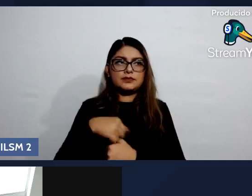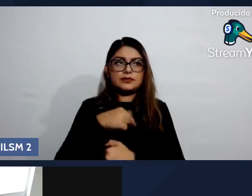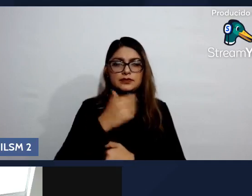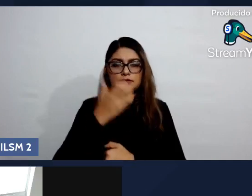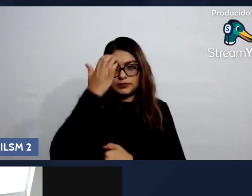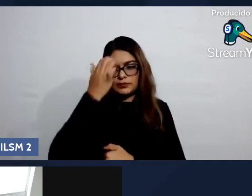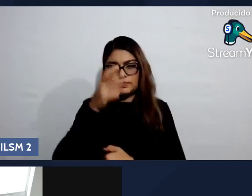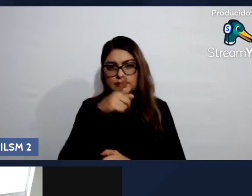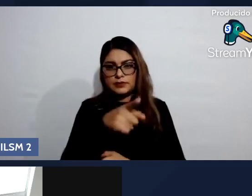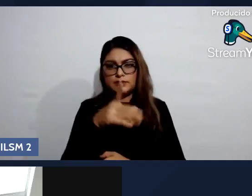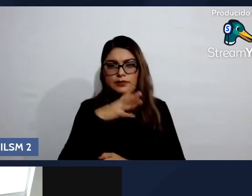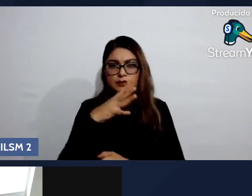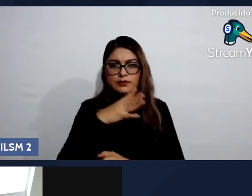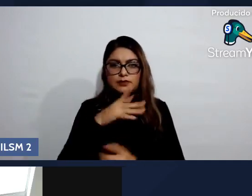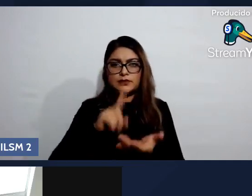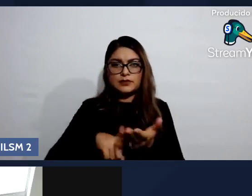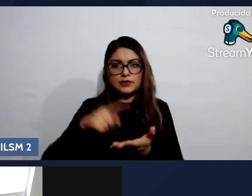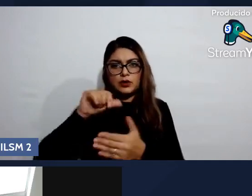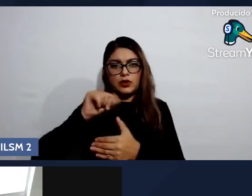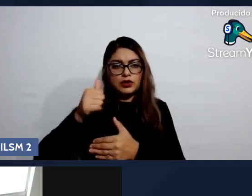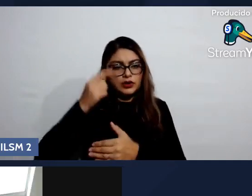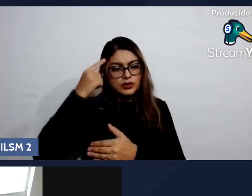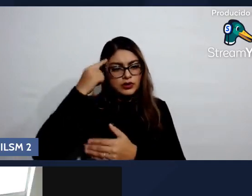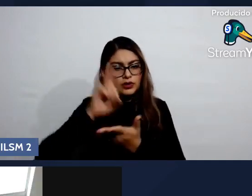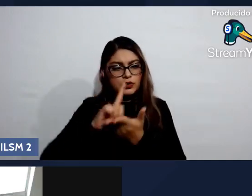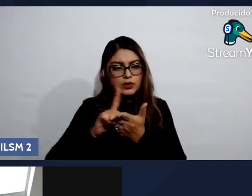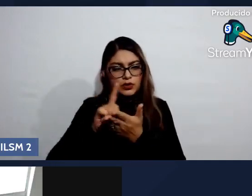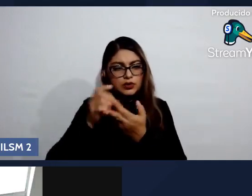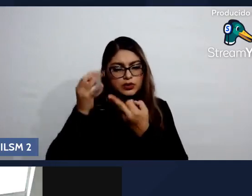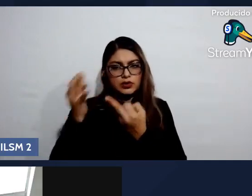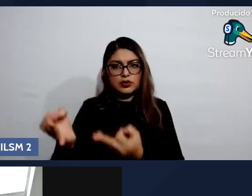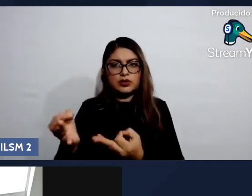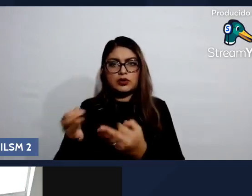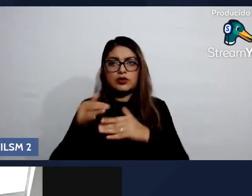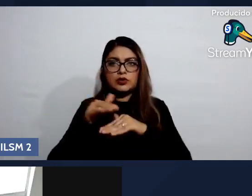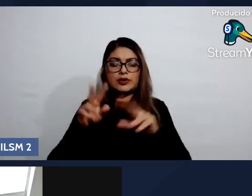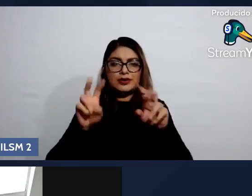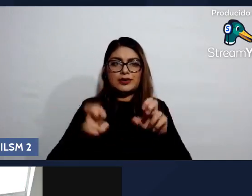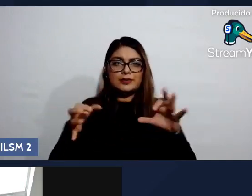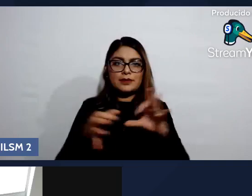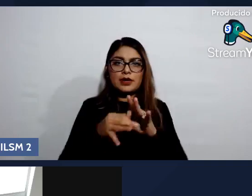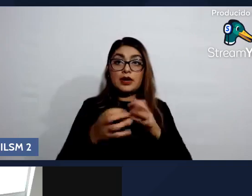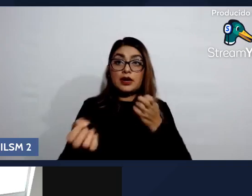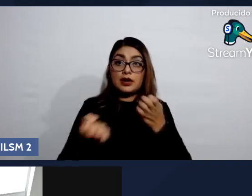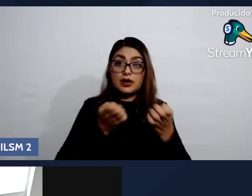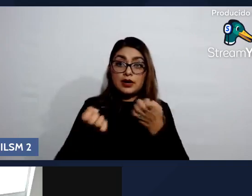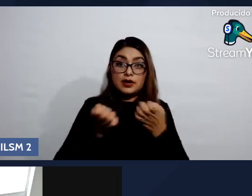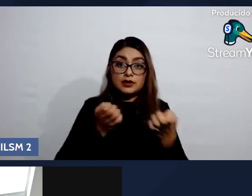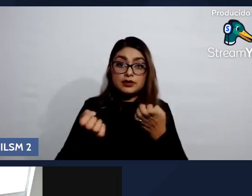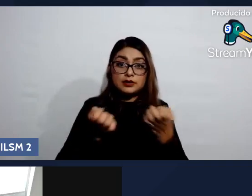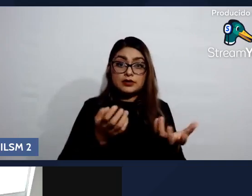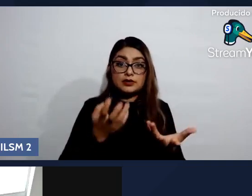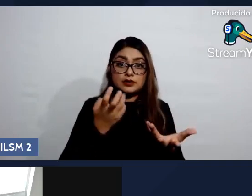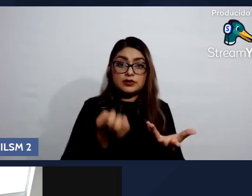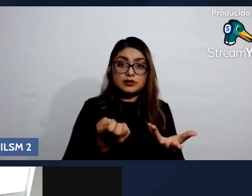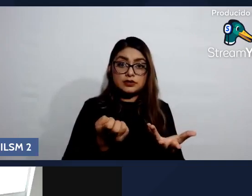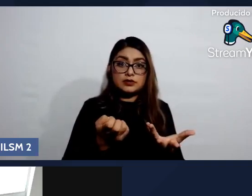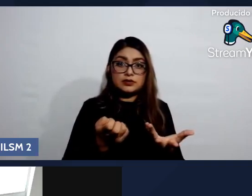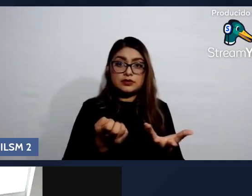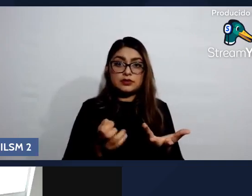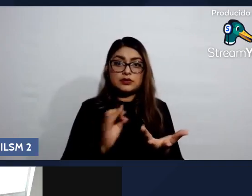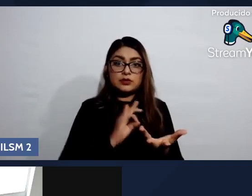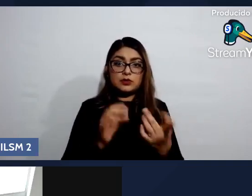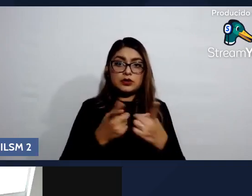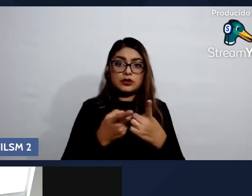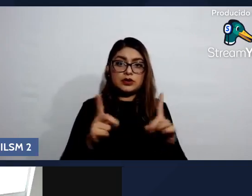adicciones o dependencias, ¿no? Una relación al ejercicio, a mil cosas, se puede desarrollar esta